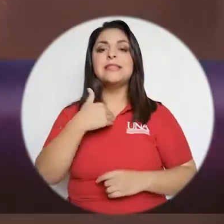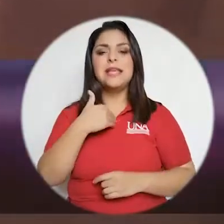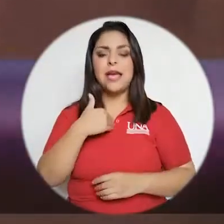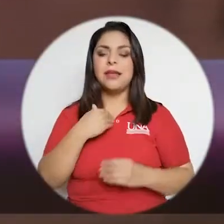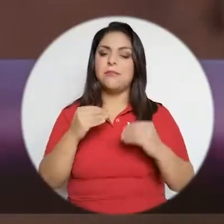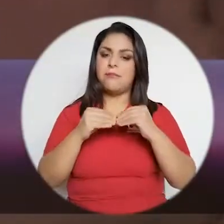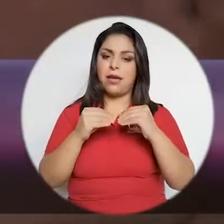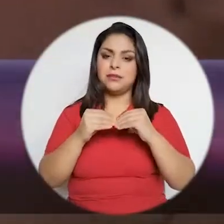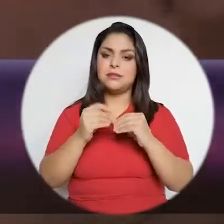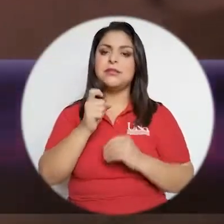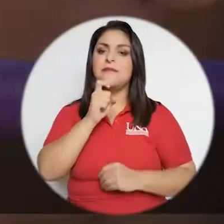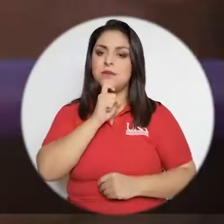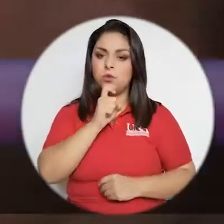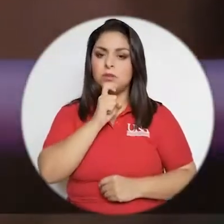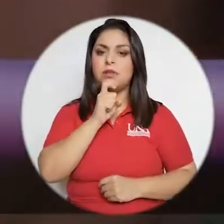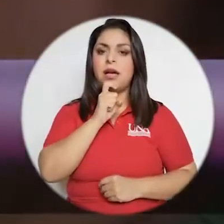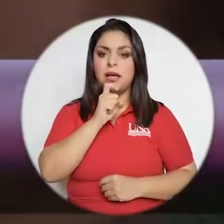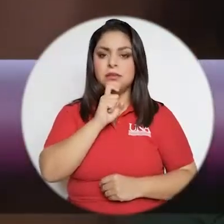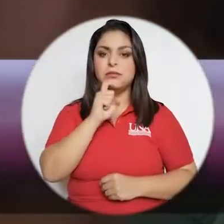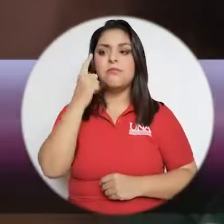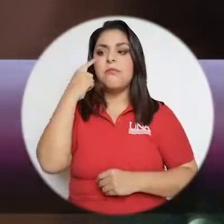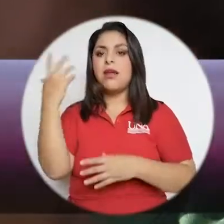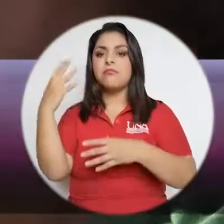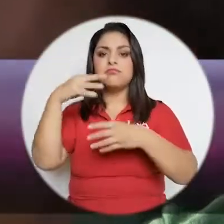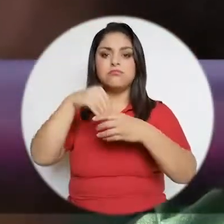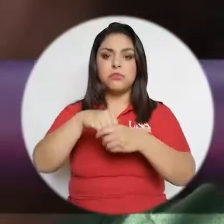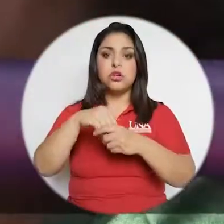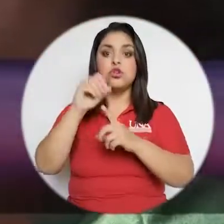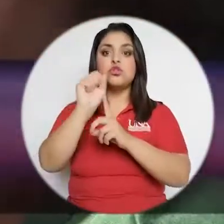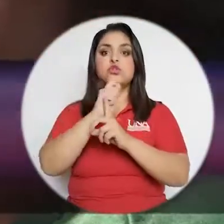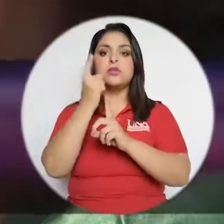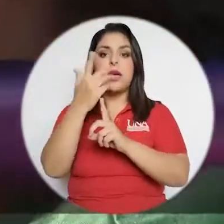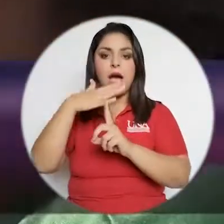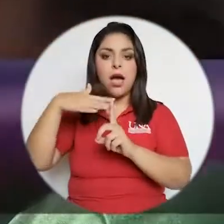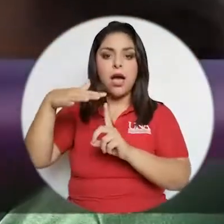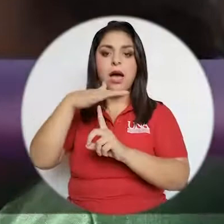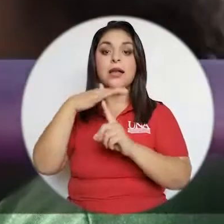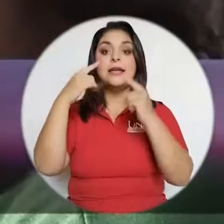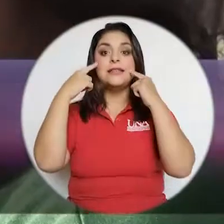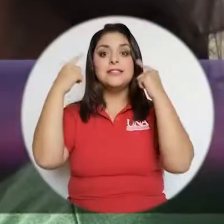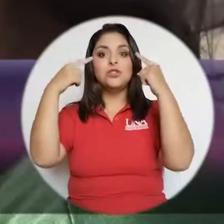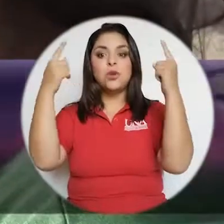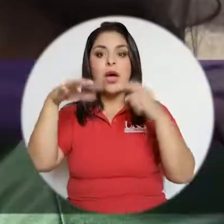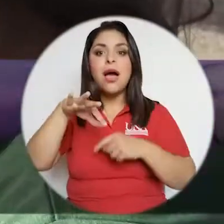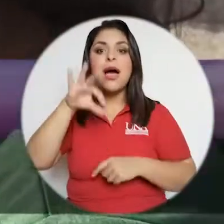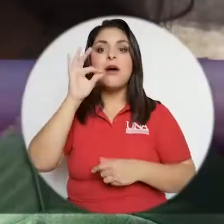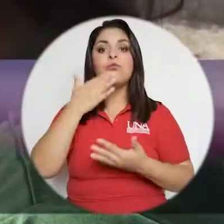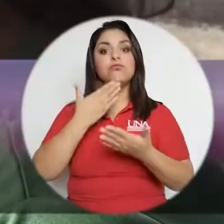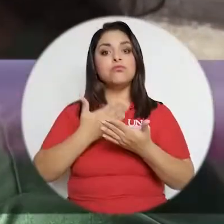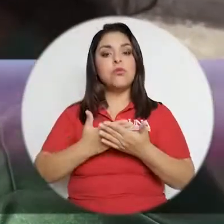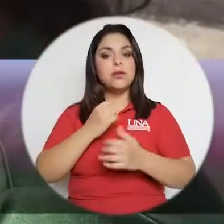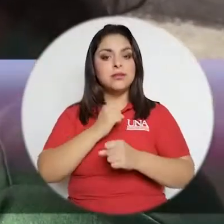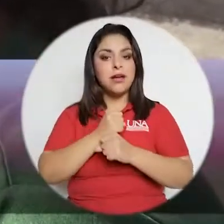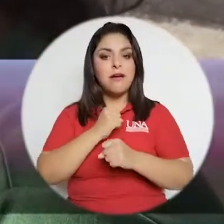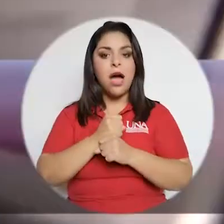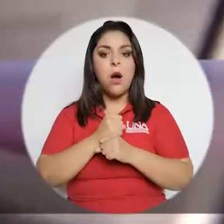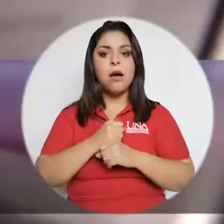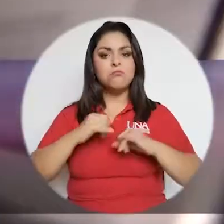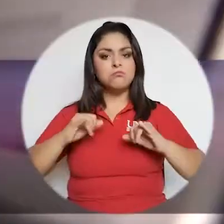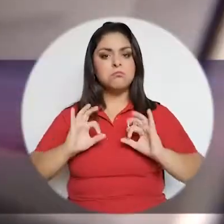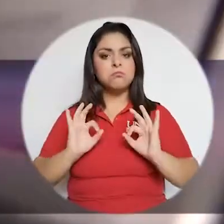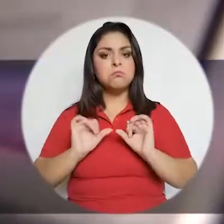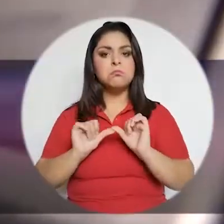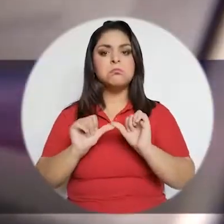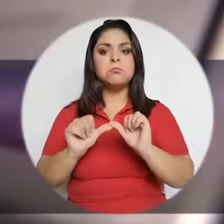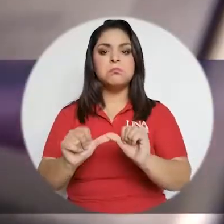dificultades para integrarse socialmente de forma exitosa, conseguir un buen empleo, tener estabilidad,